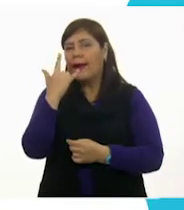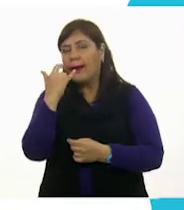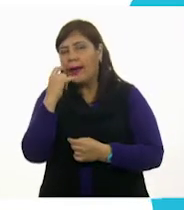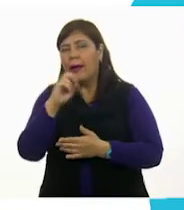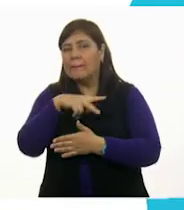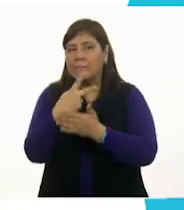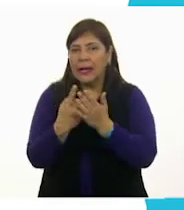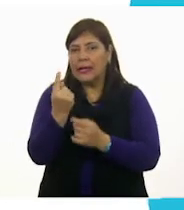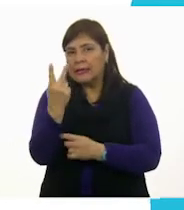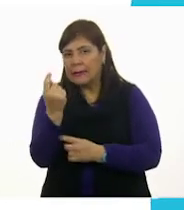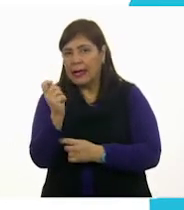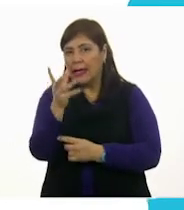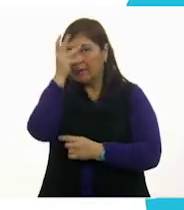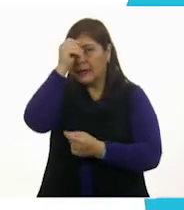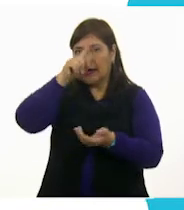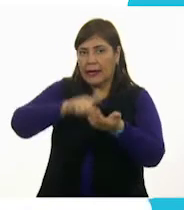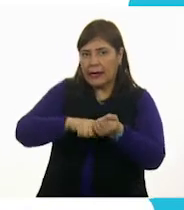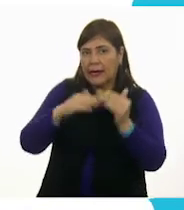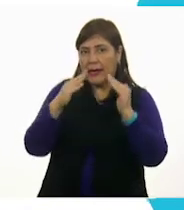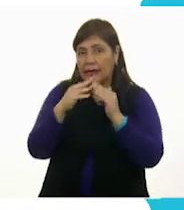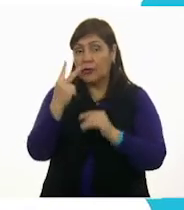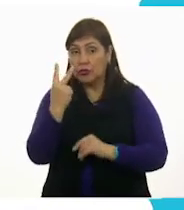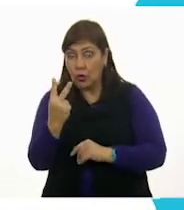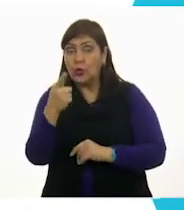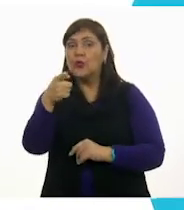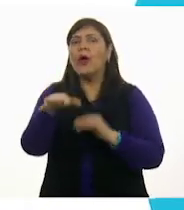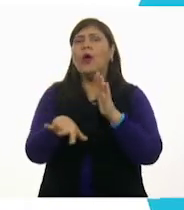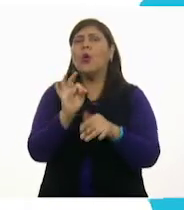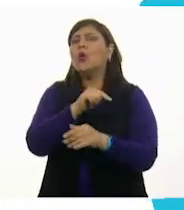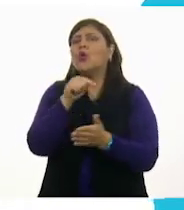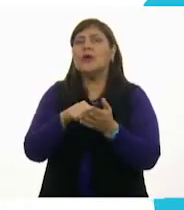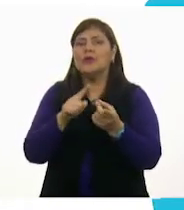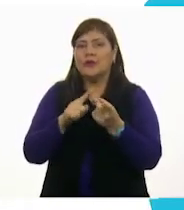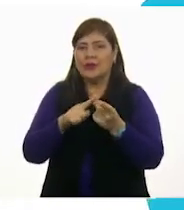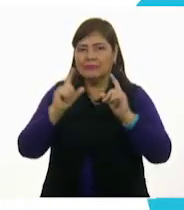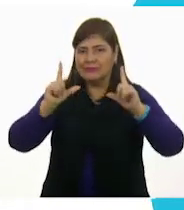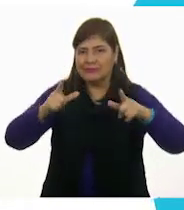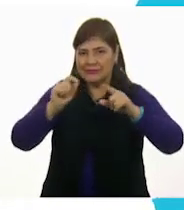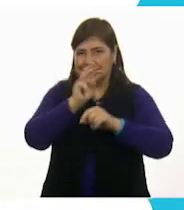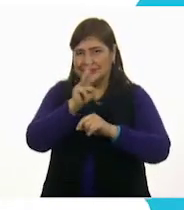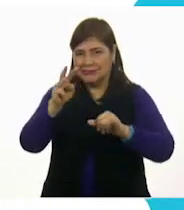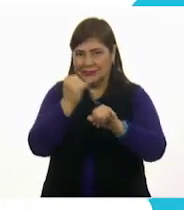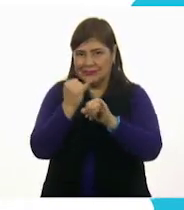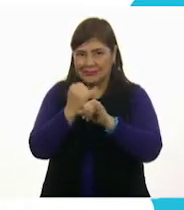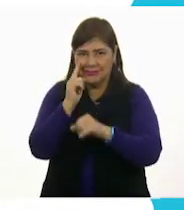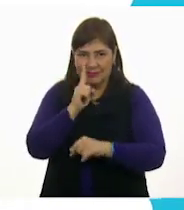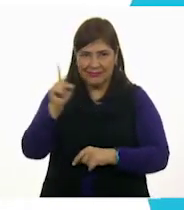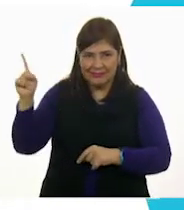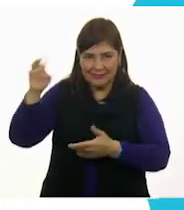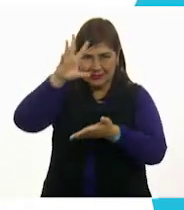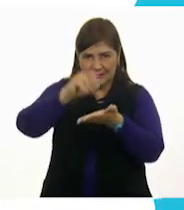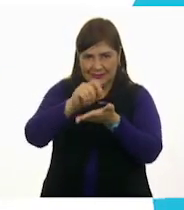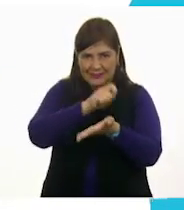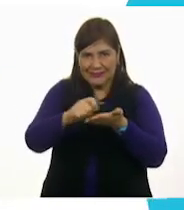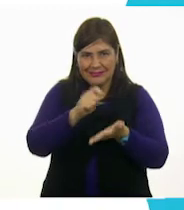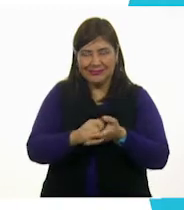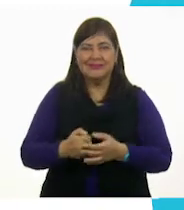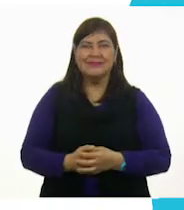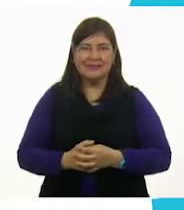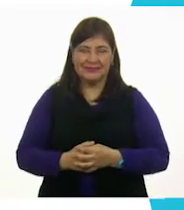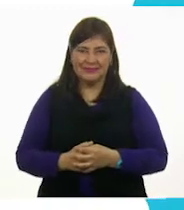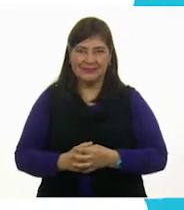los programas de Aprende en Casa, los puedes encontrar en la siguiente liga, aprendeencasa.cep